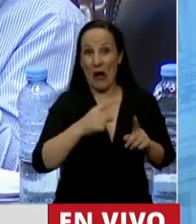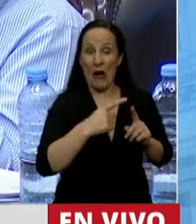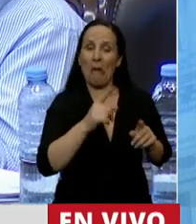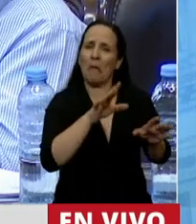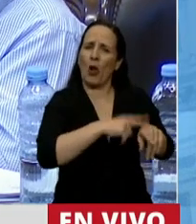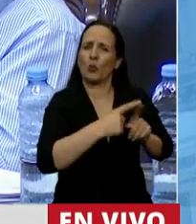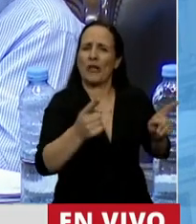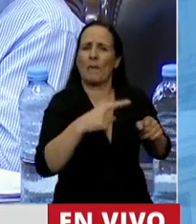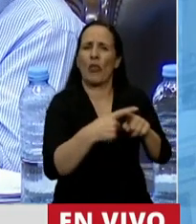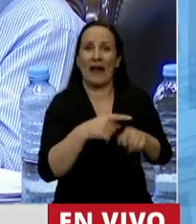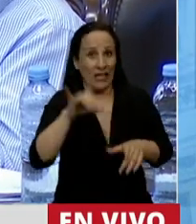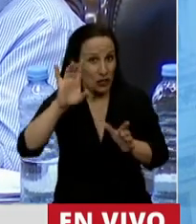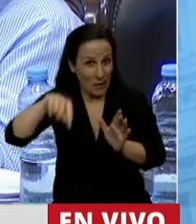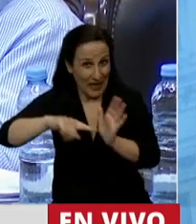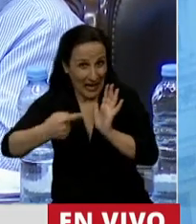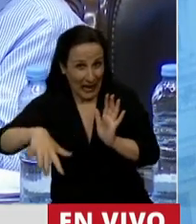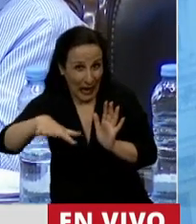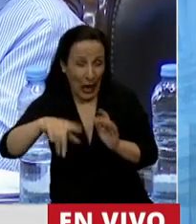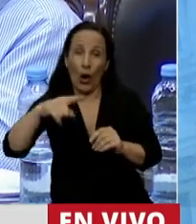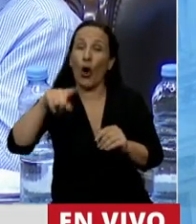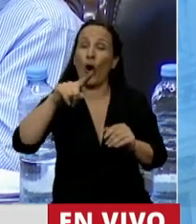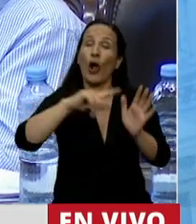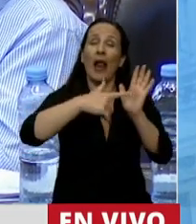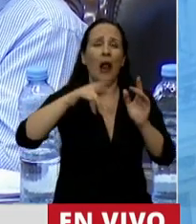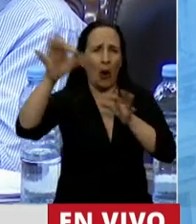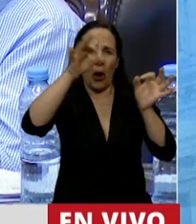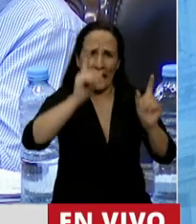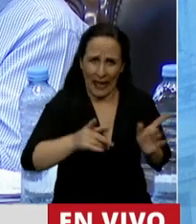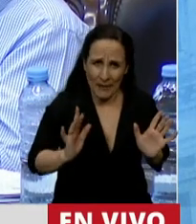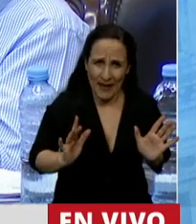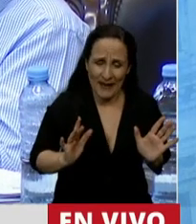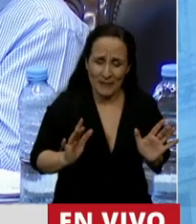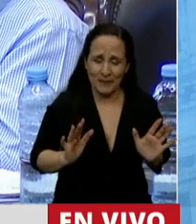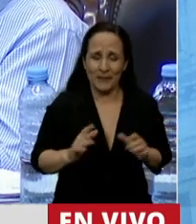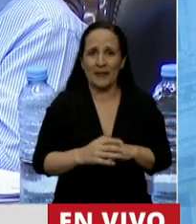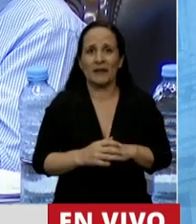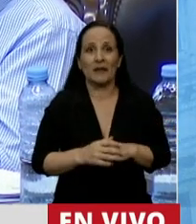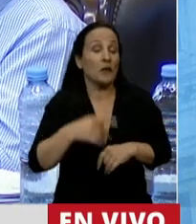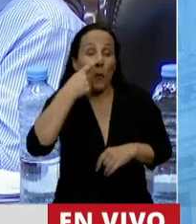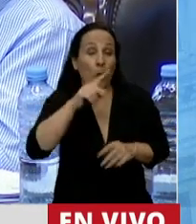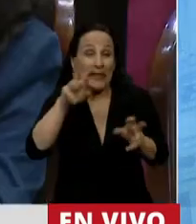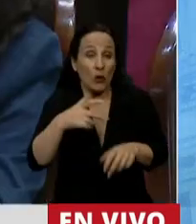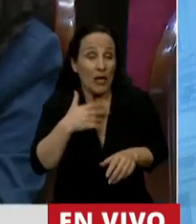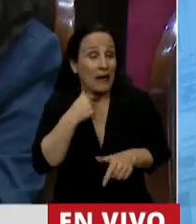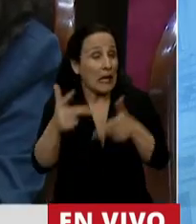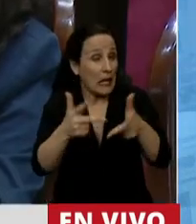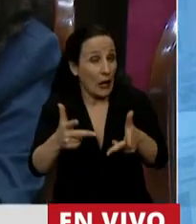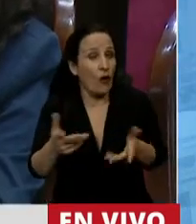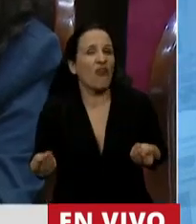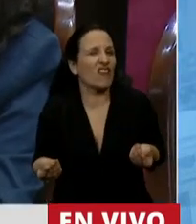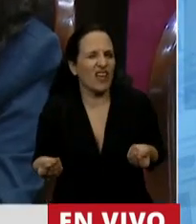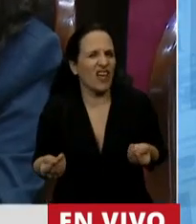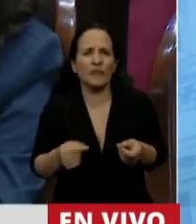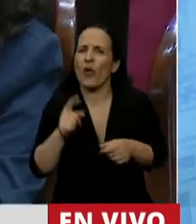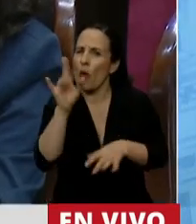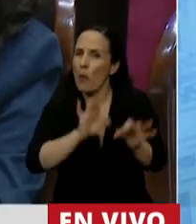da solamente en esta capital o en las grandes urbes. Y hay un último tema que quiero manifestar y que tiene que ver con el primer